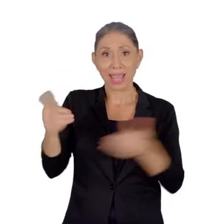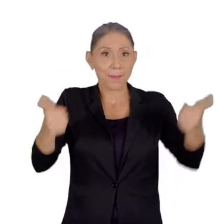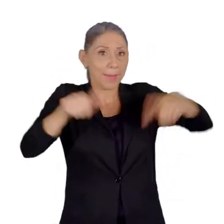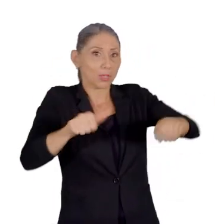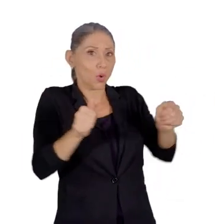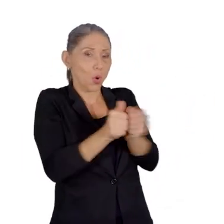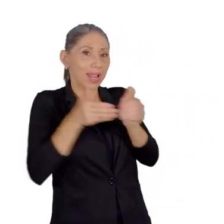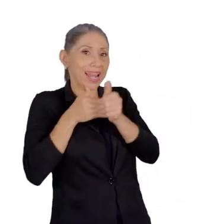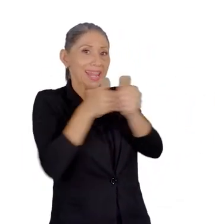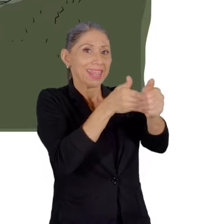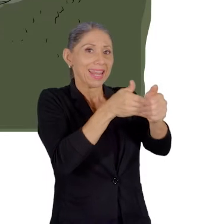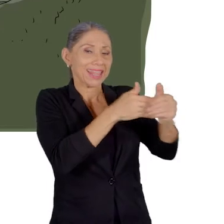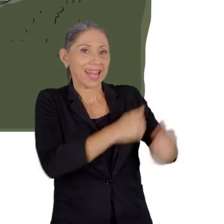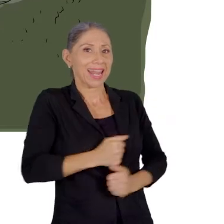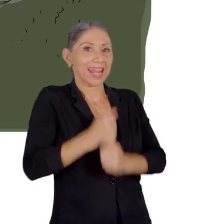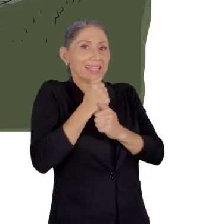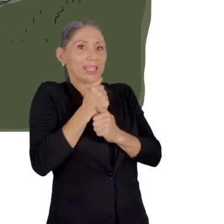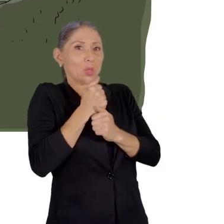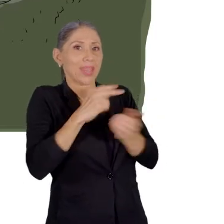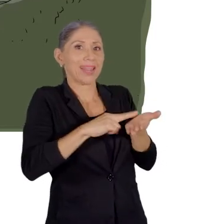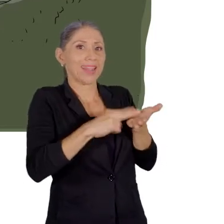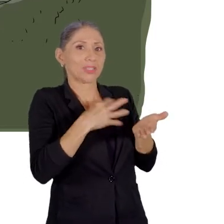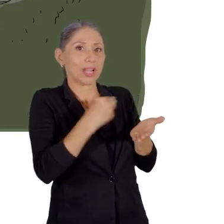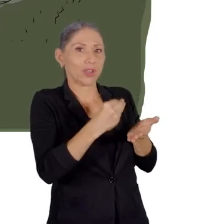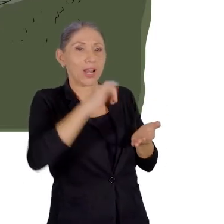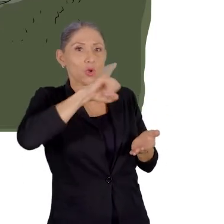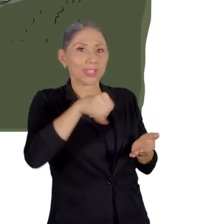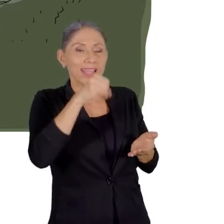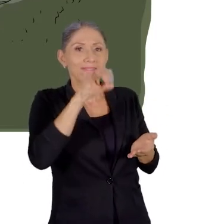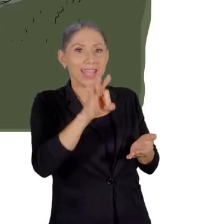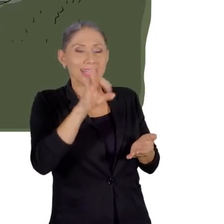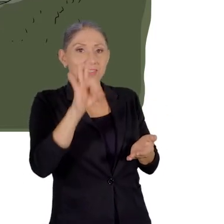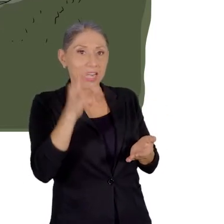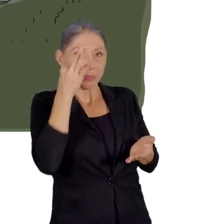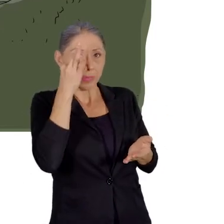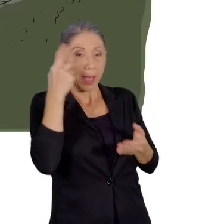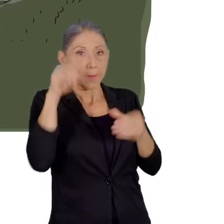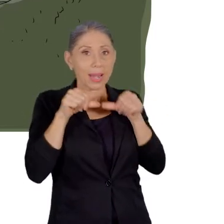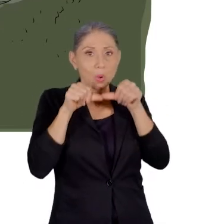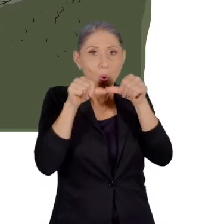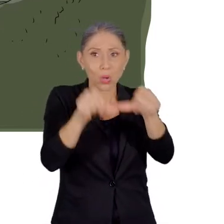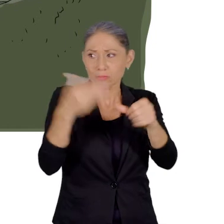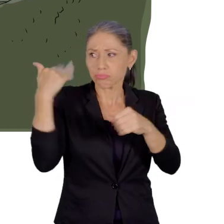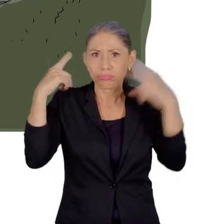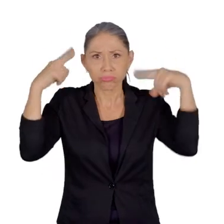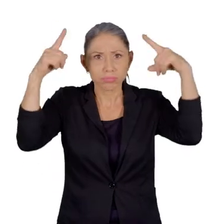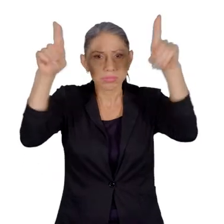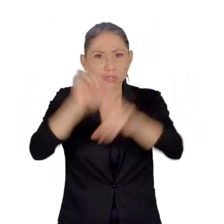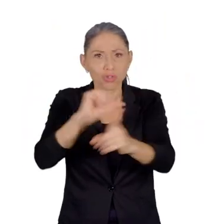Ejército de Liberación Nacional, José Figueres Ferrer, para que se mantuvieran las conquistas sociales adquiridas.